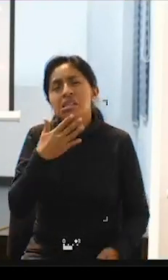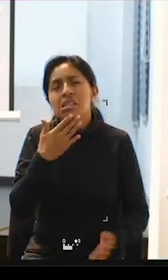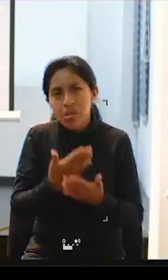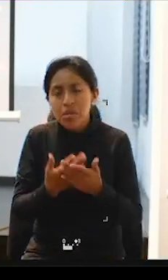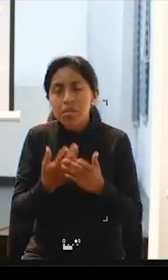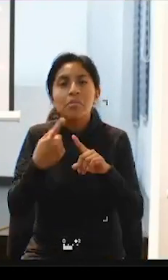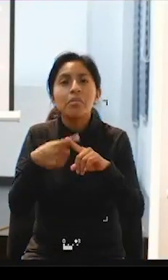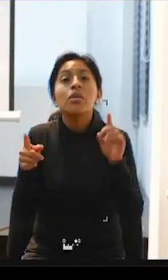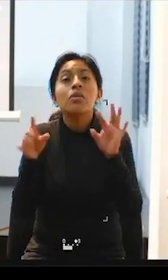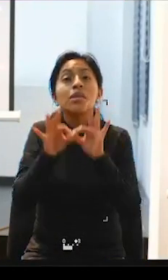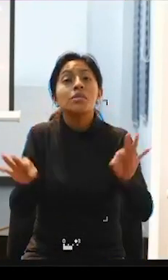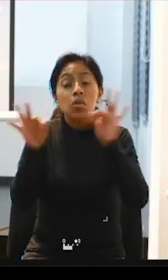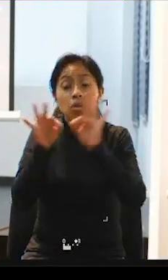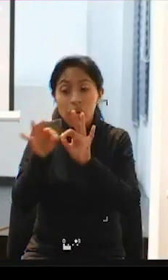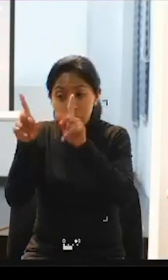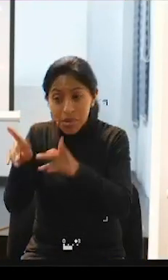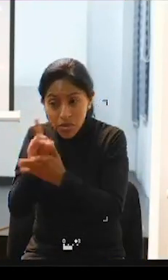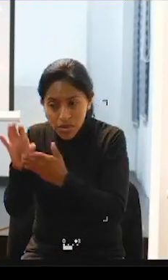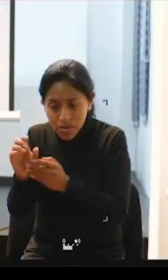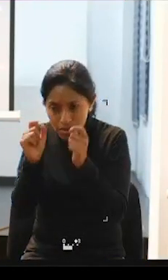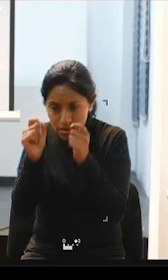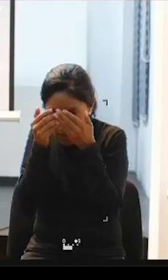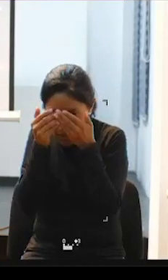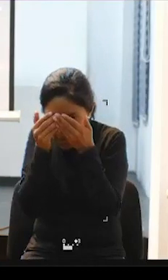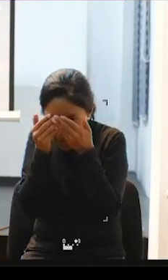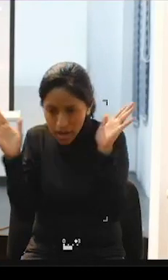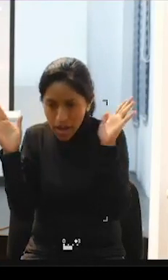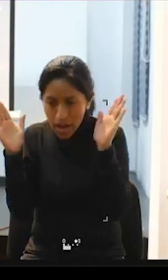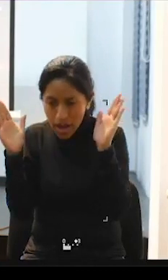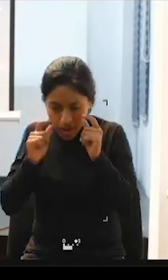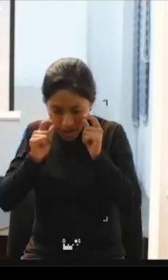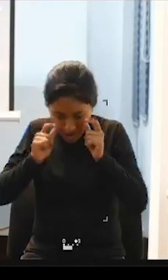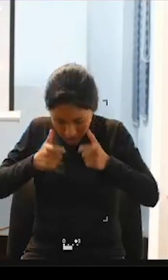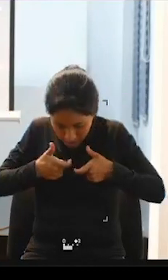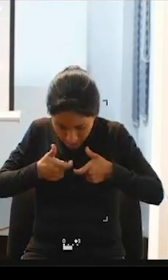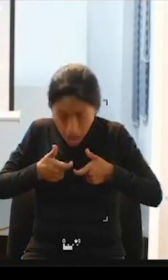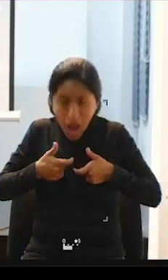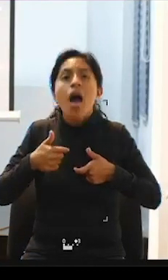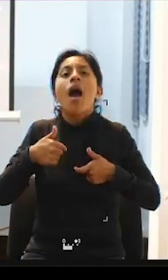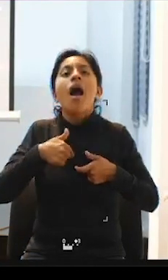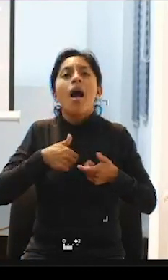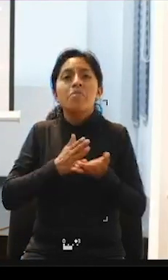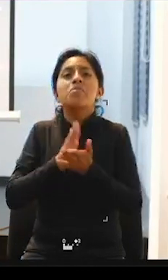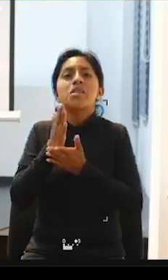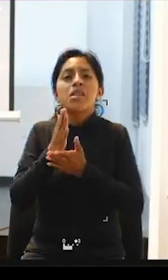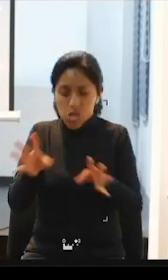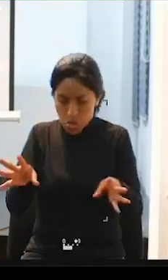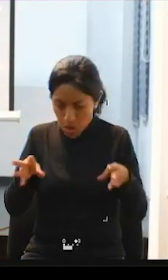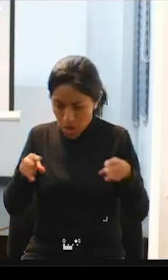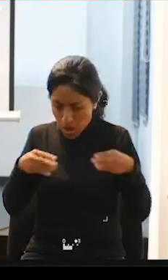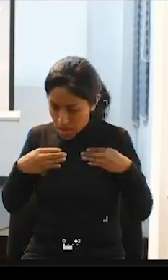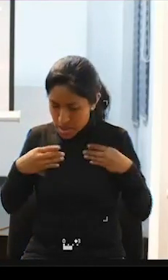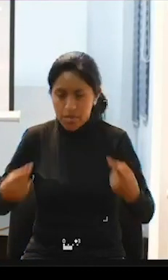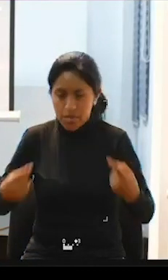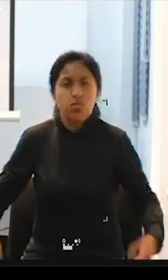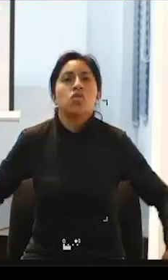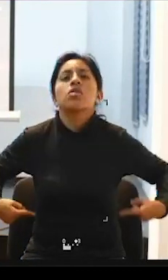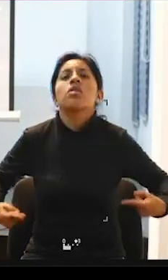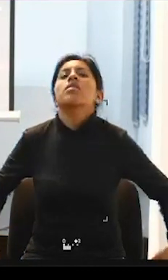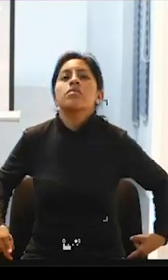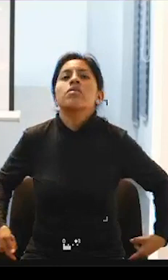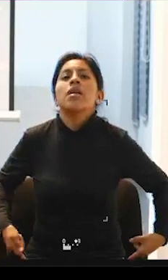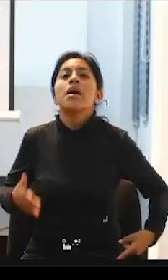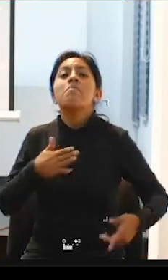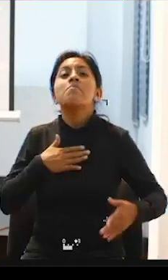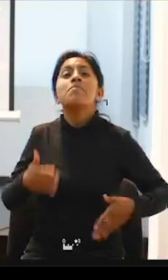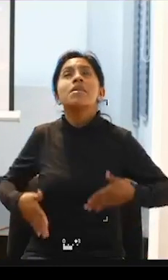despertar a los compañeros reconocerse como sujeto de derecho aceptar su silla de ruedas y tener un proyecto de vida y en función a eso